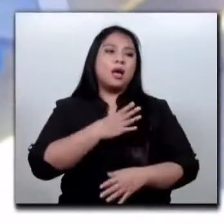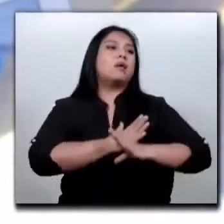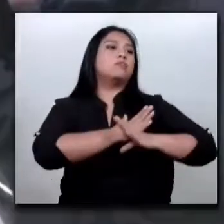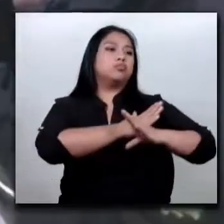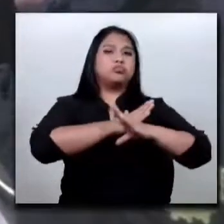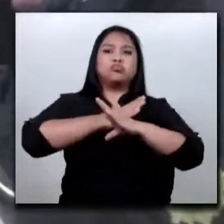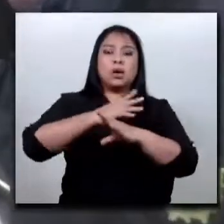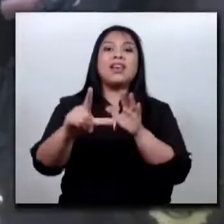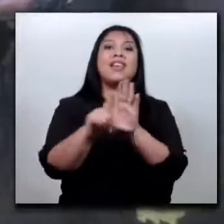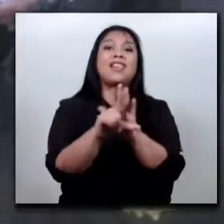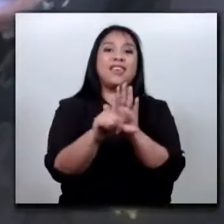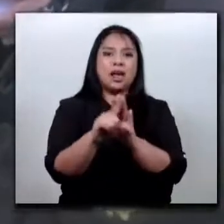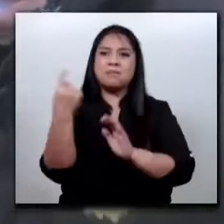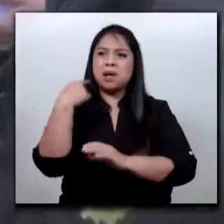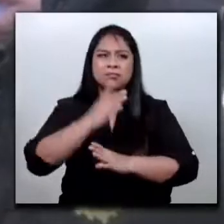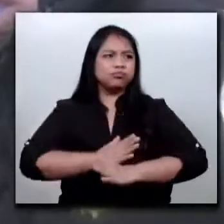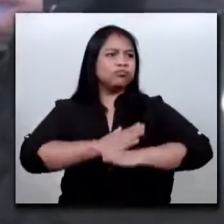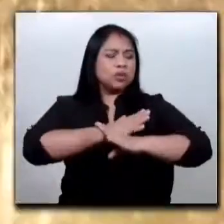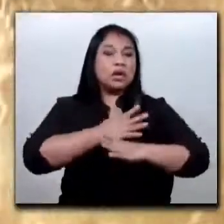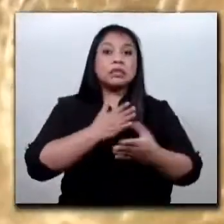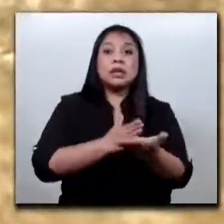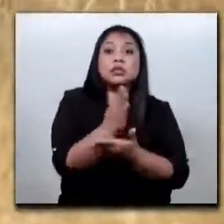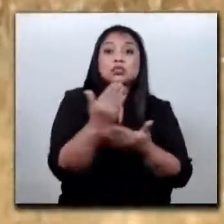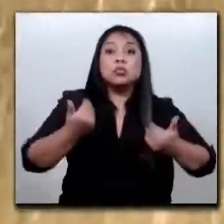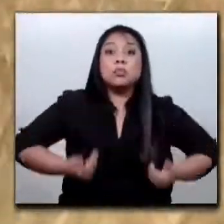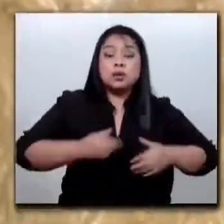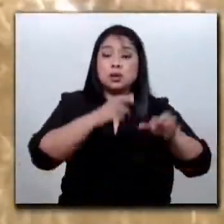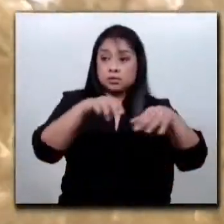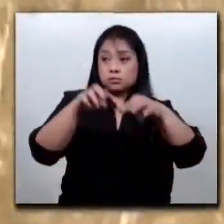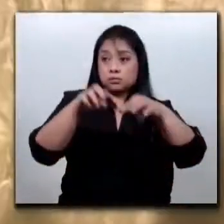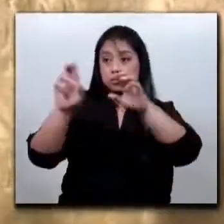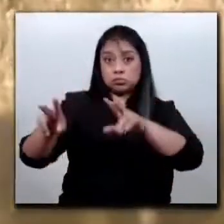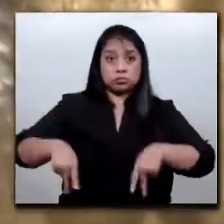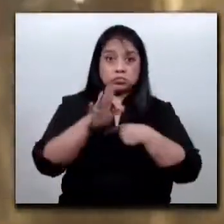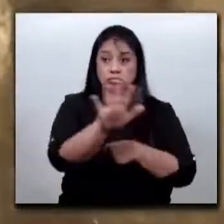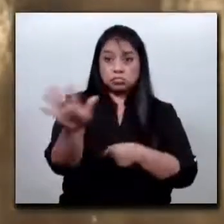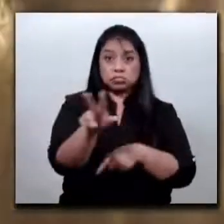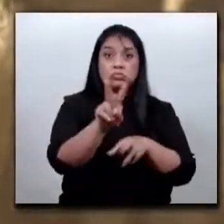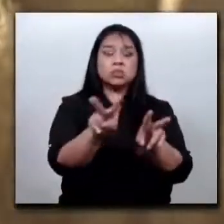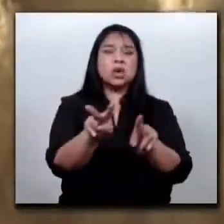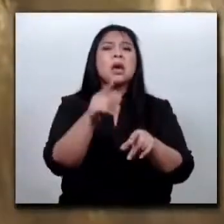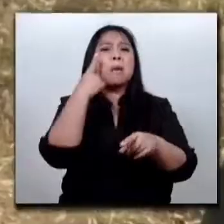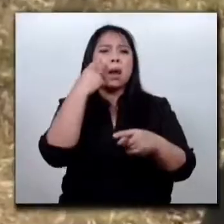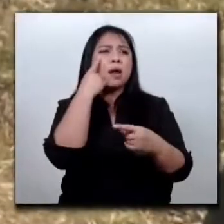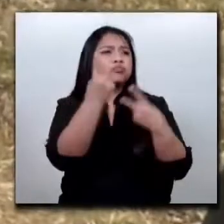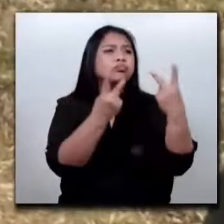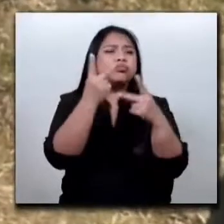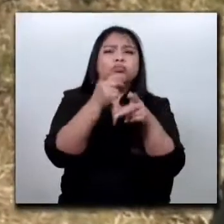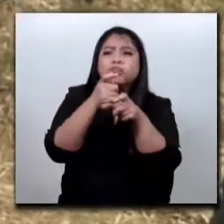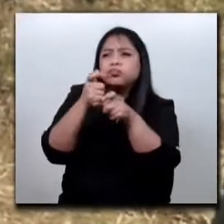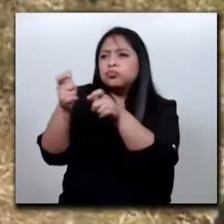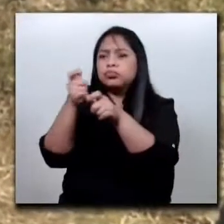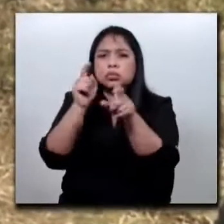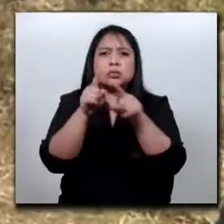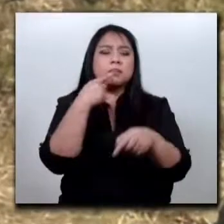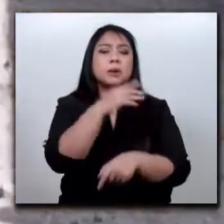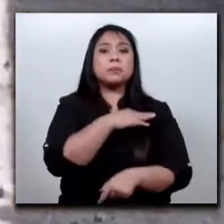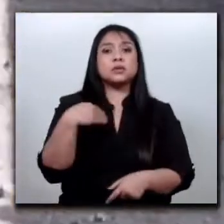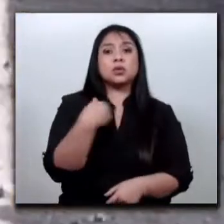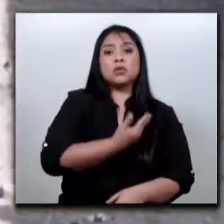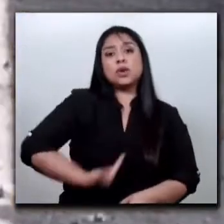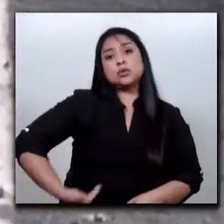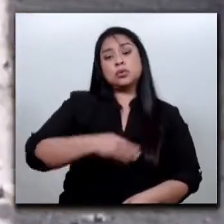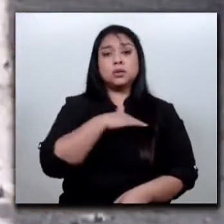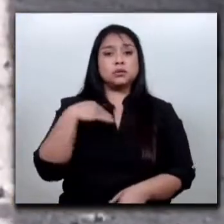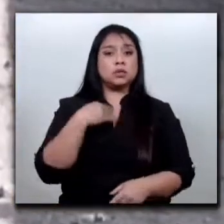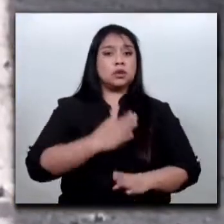garantizar los derechos humanos de los pobladores, fortaleciendo los patrullajes coordinados entre los ministerios de gobernación y defensa